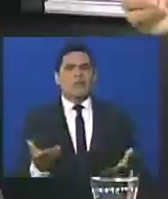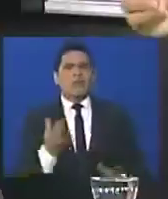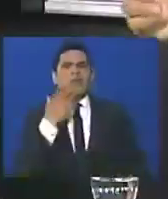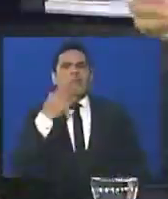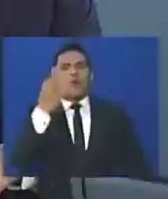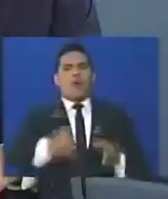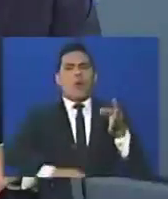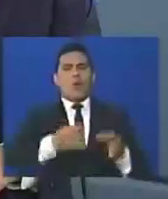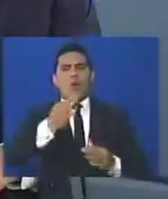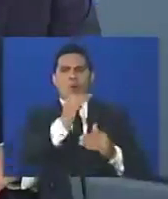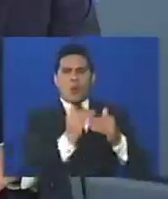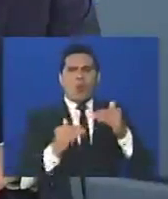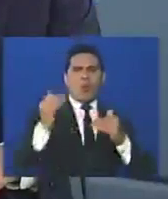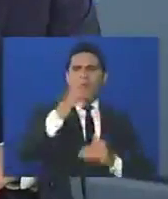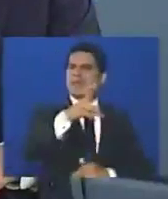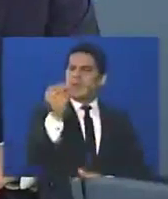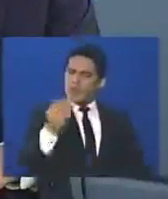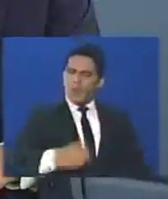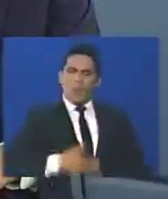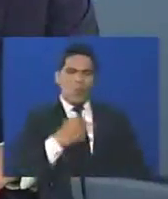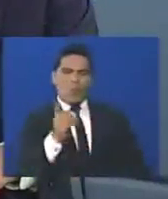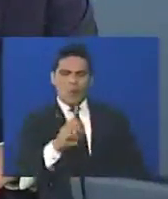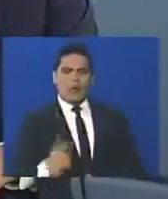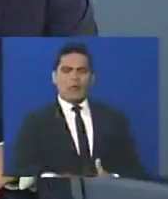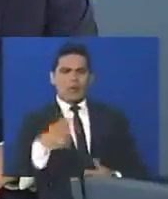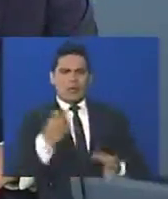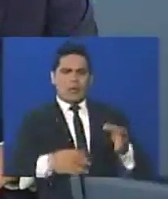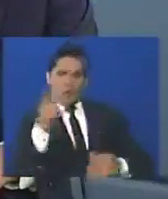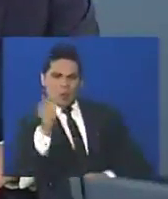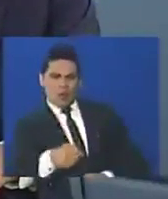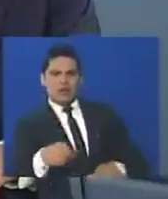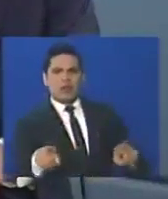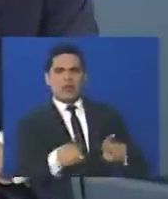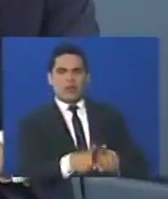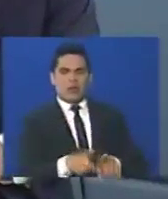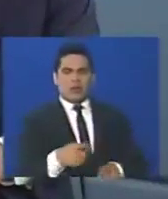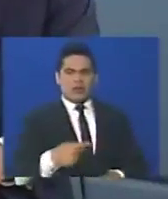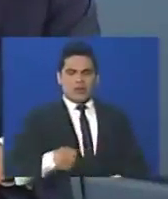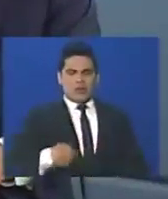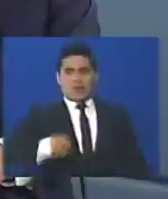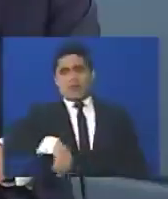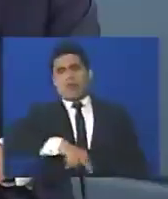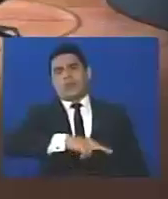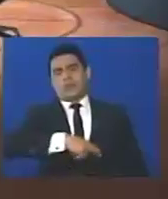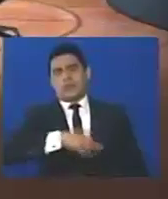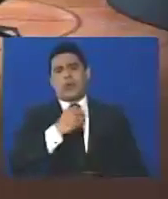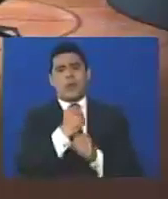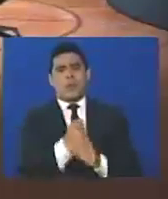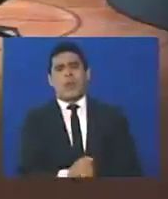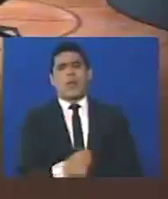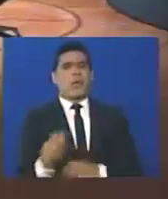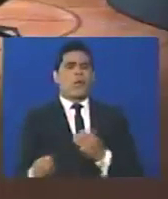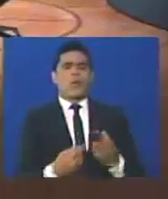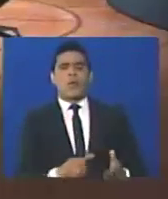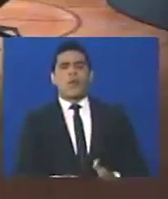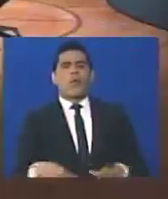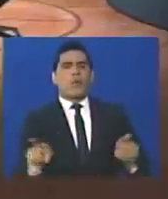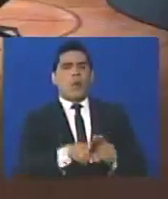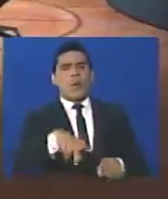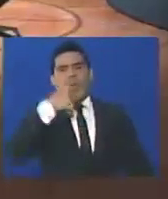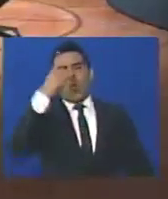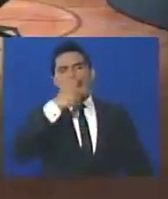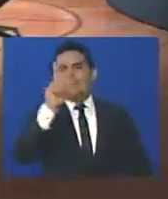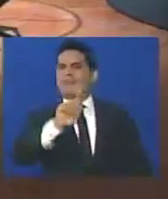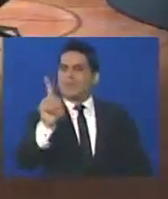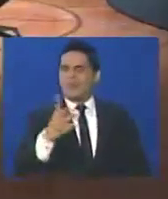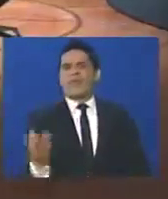los jueces y los magistrados no pueden actuar, no deben actuar, al menos eso no es lo que los venezolanos esperamos, como si fuesen fichas de un partido